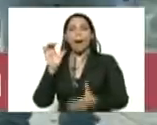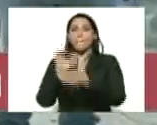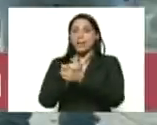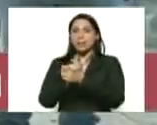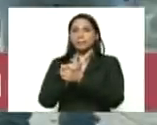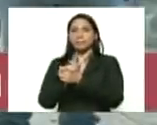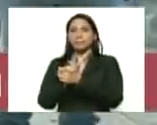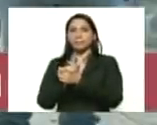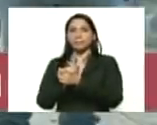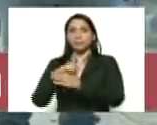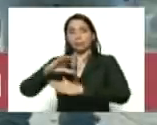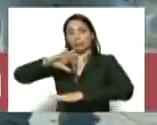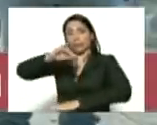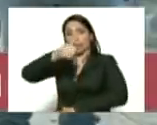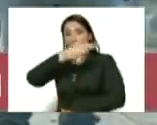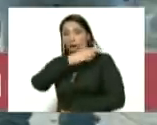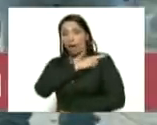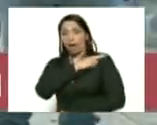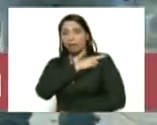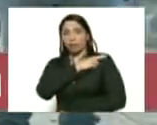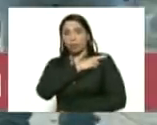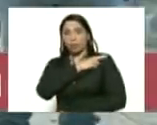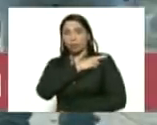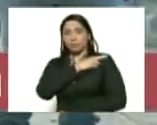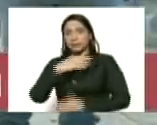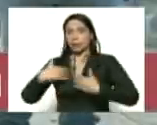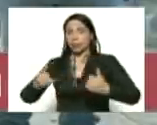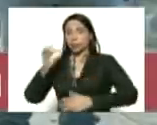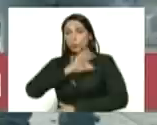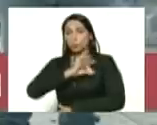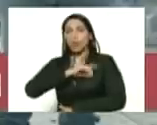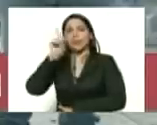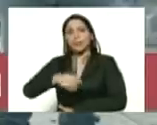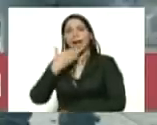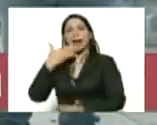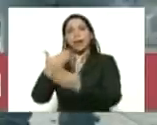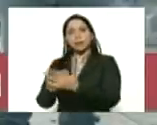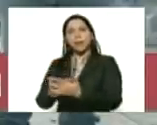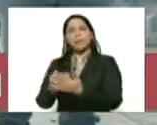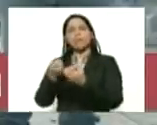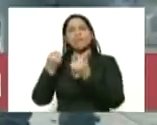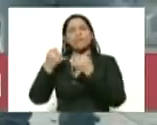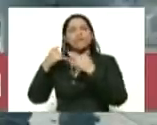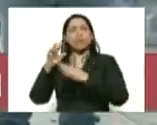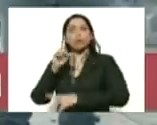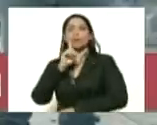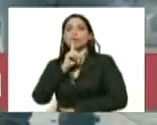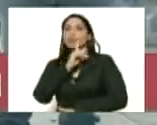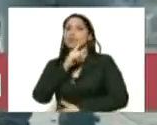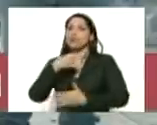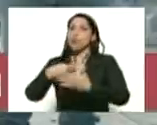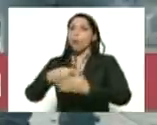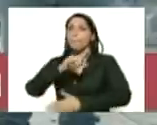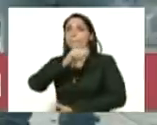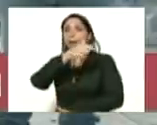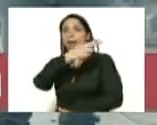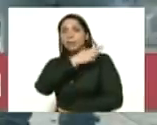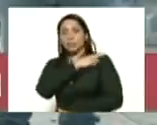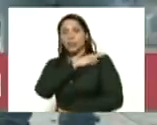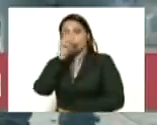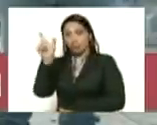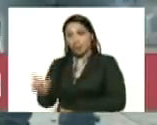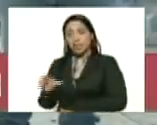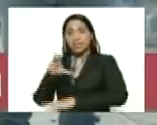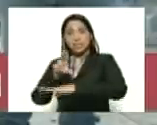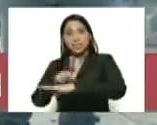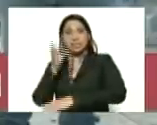directora de nefrología del seguro social a quien también agradecemos muchísimo en nombre de su directora Magali Viña